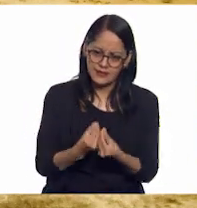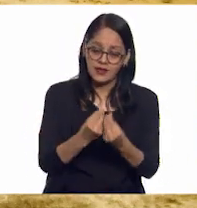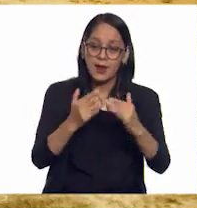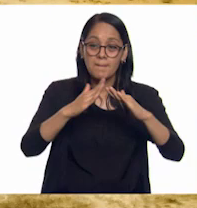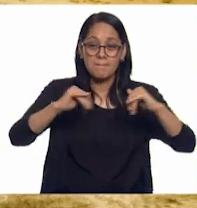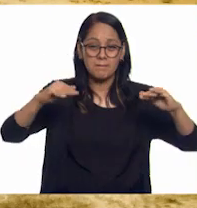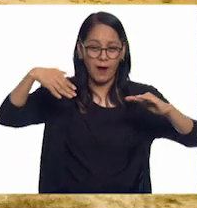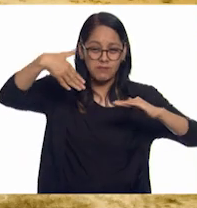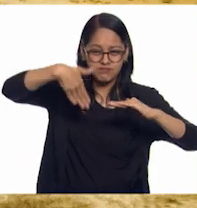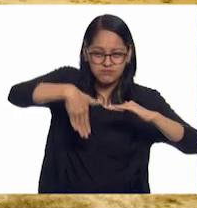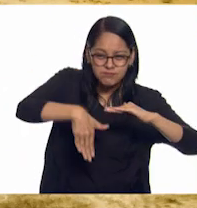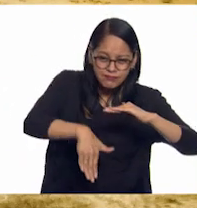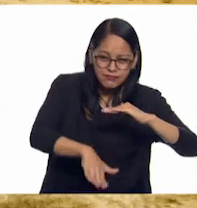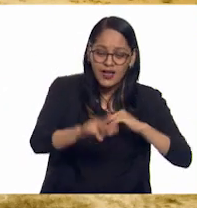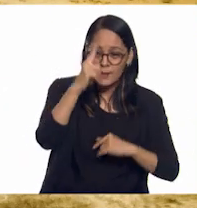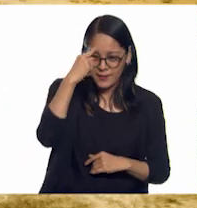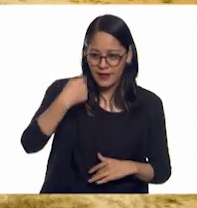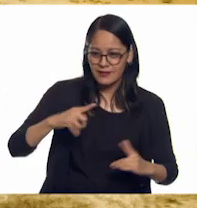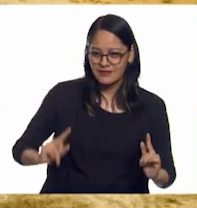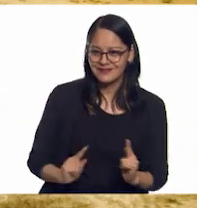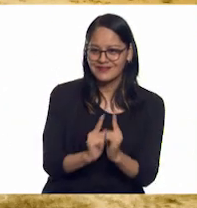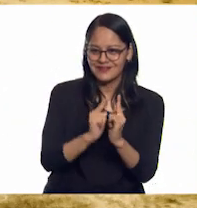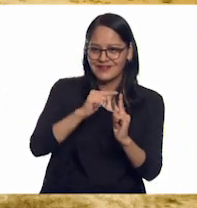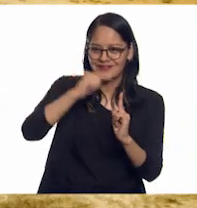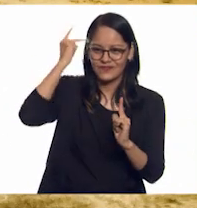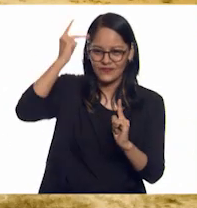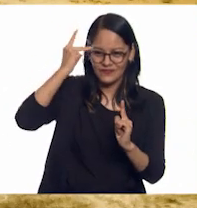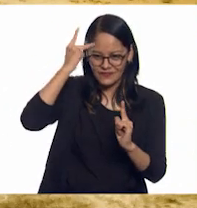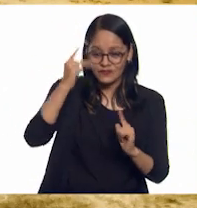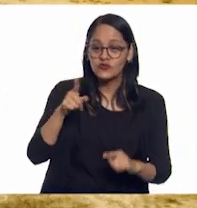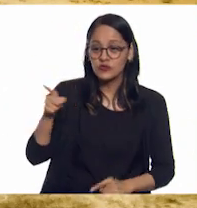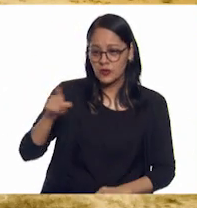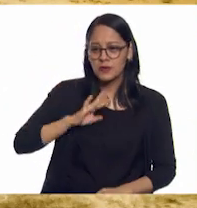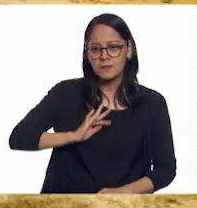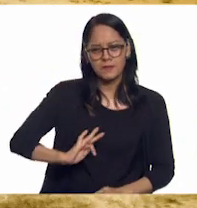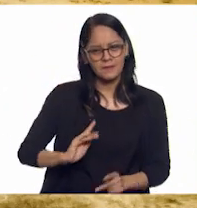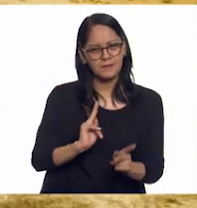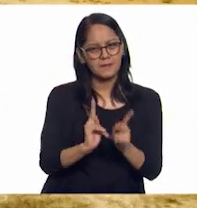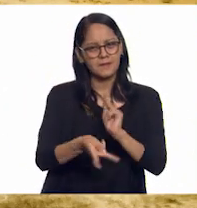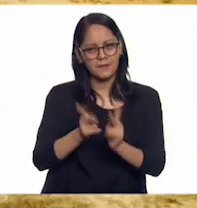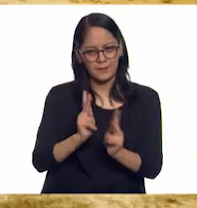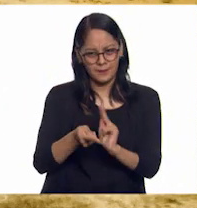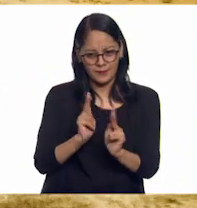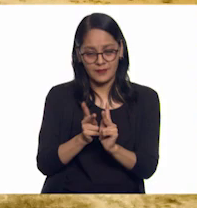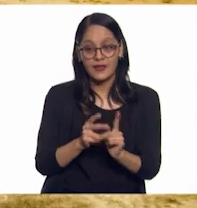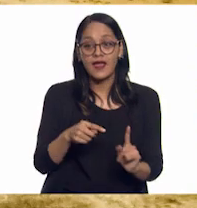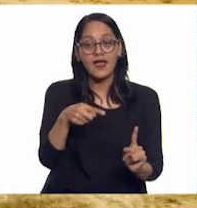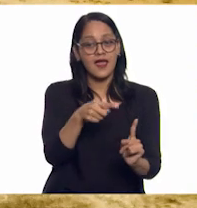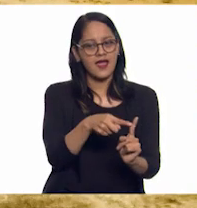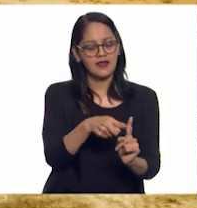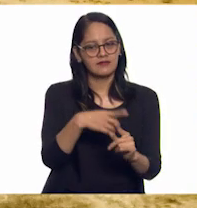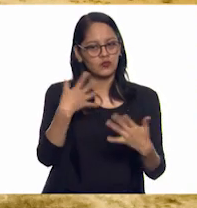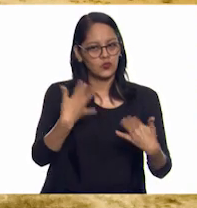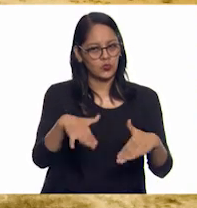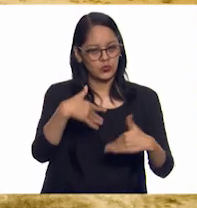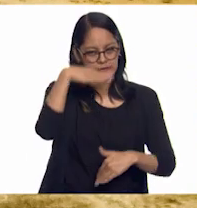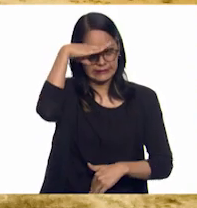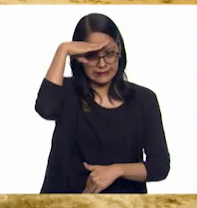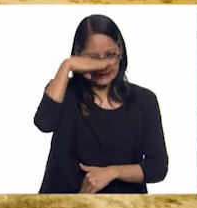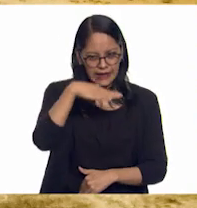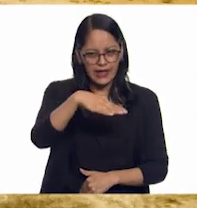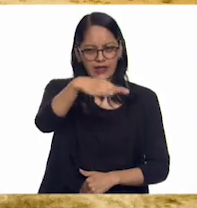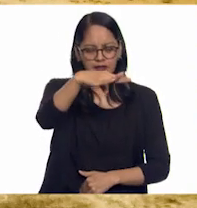profundidades del mar para que lo conozcas y puedas hablar con el gran señor dragón!